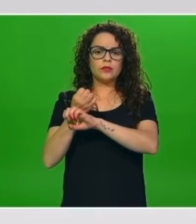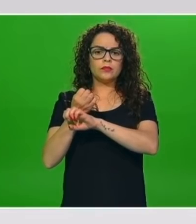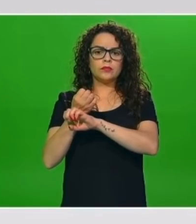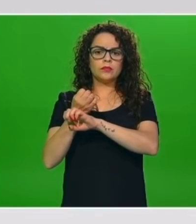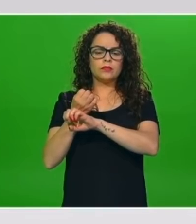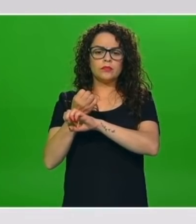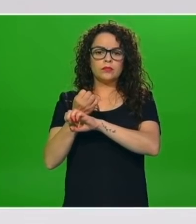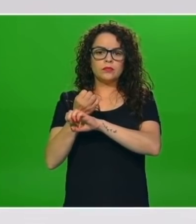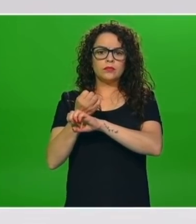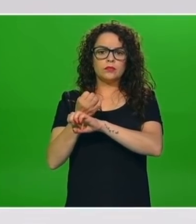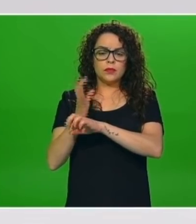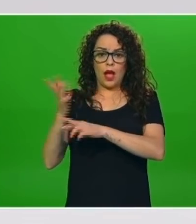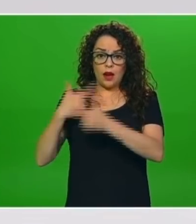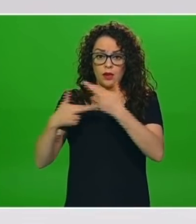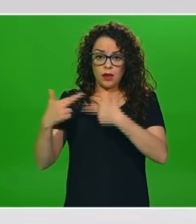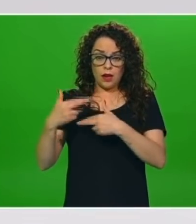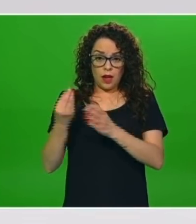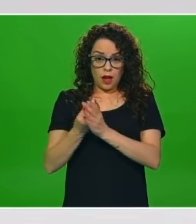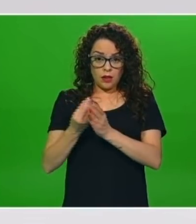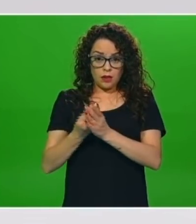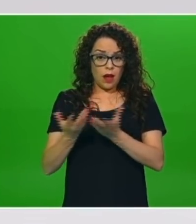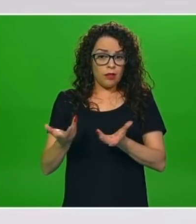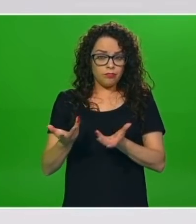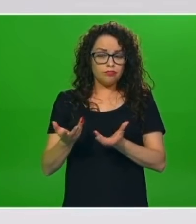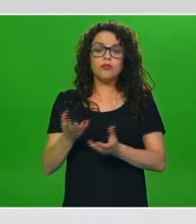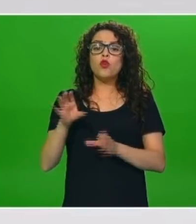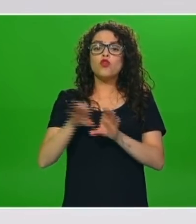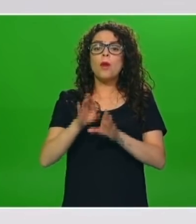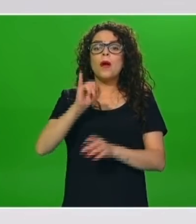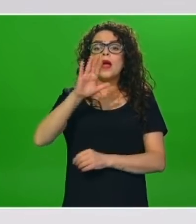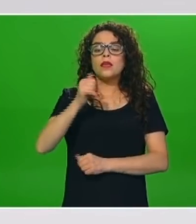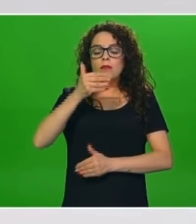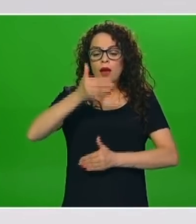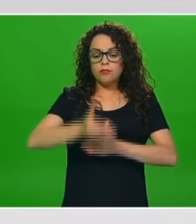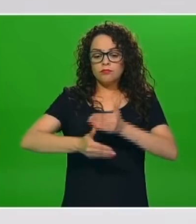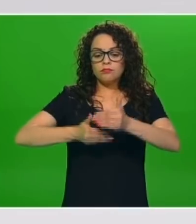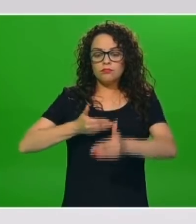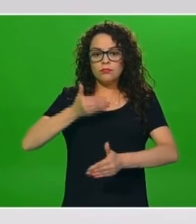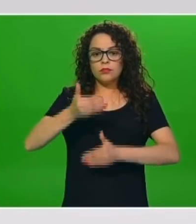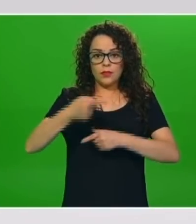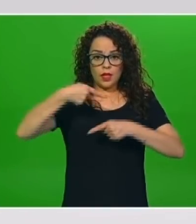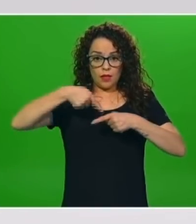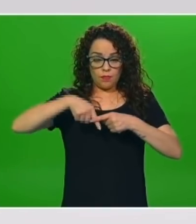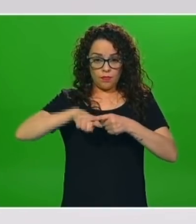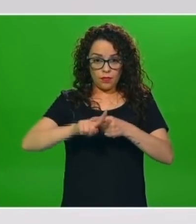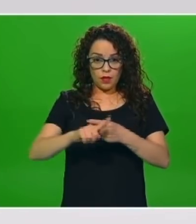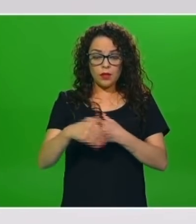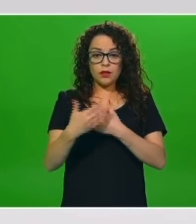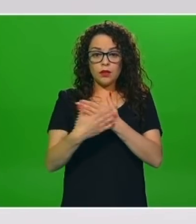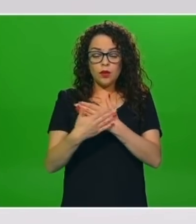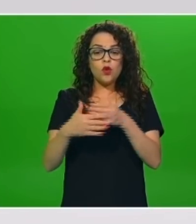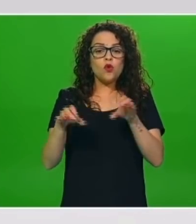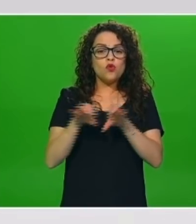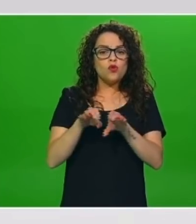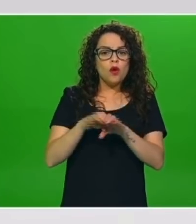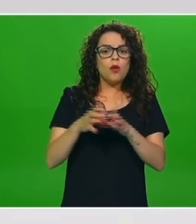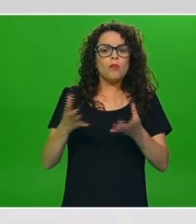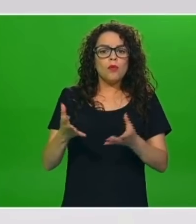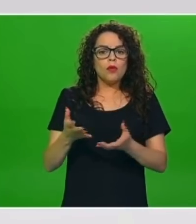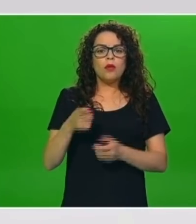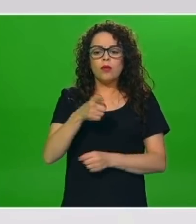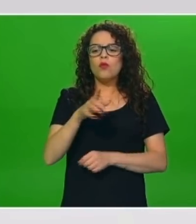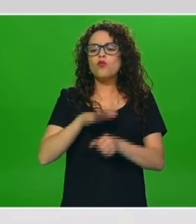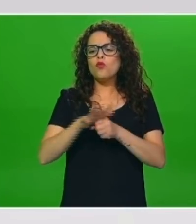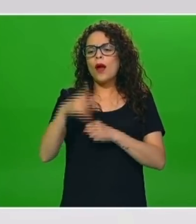pero también si nos podía confirmar exactamente cómo iba ese proceso, que iba escalonado y no sé exactamente en qué punto estaban